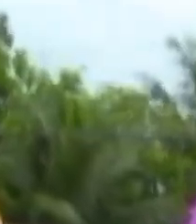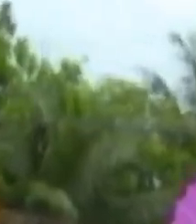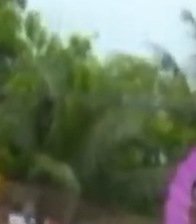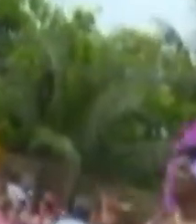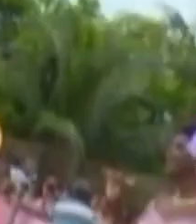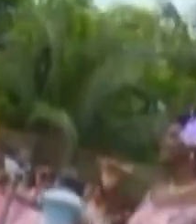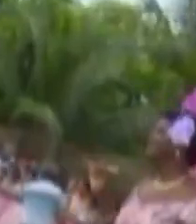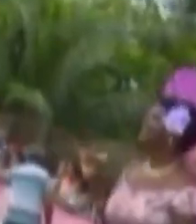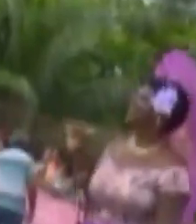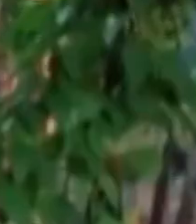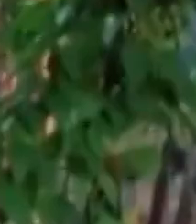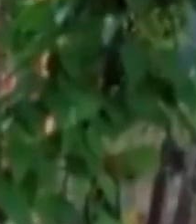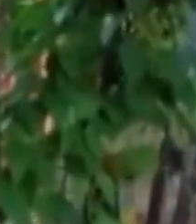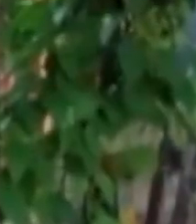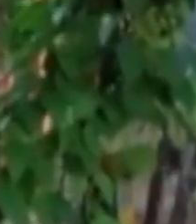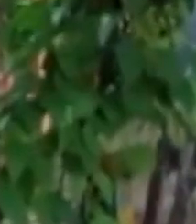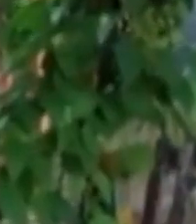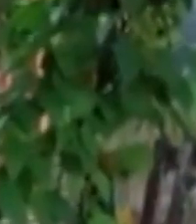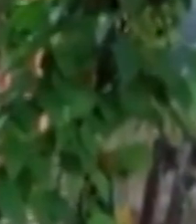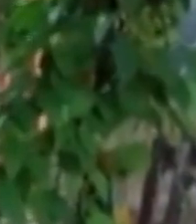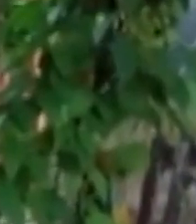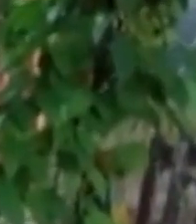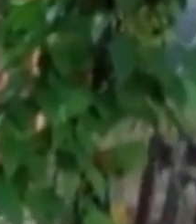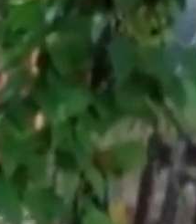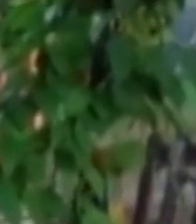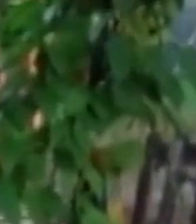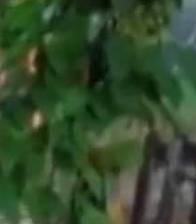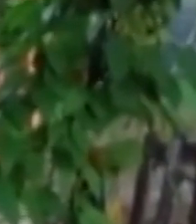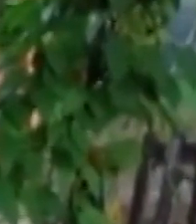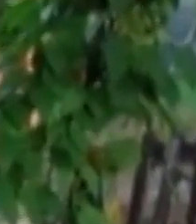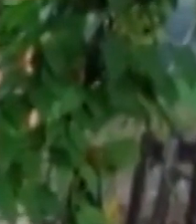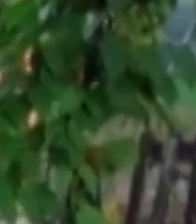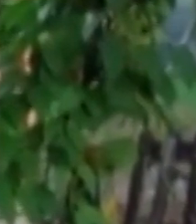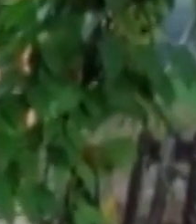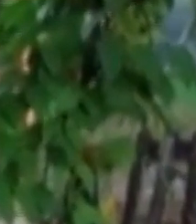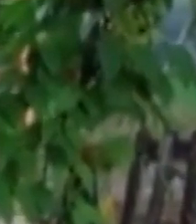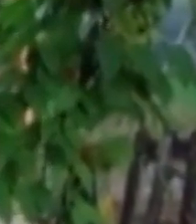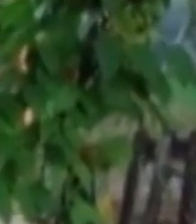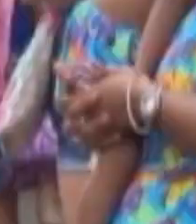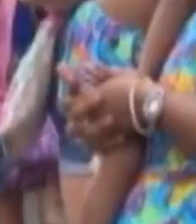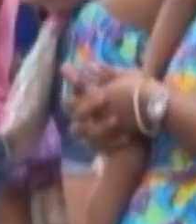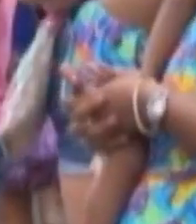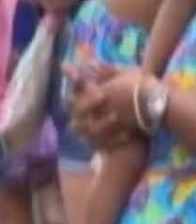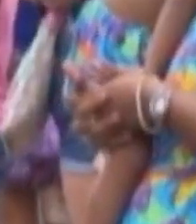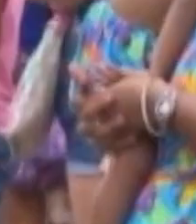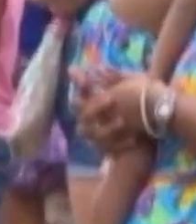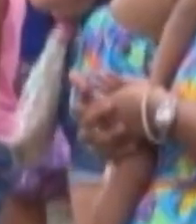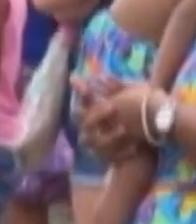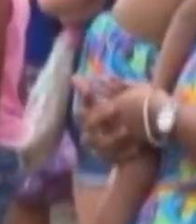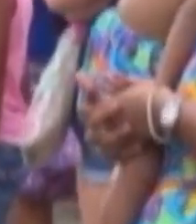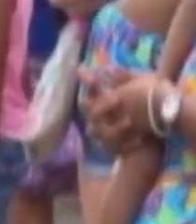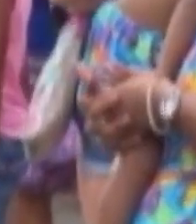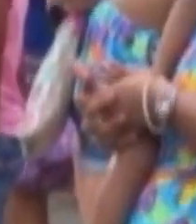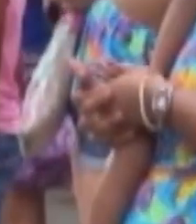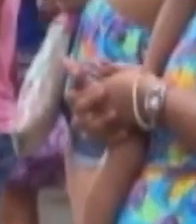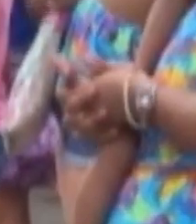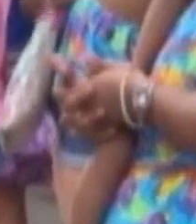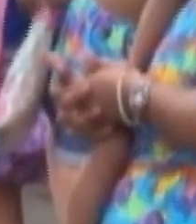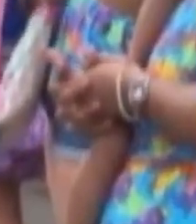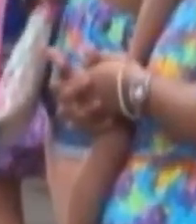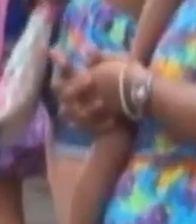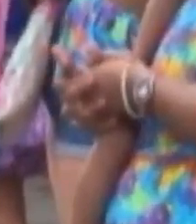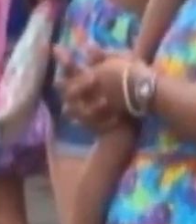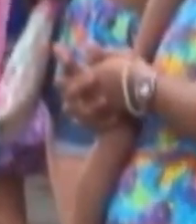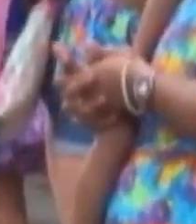en Limón. El miércoles 12 a las 9 y 30 de la noche. Con repetición, el sábado 15 a las 7 de la